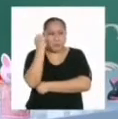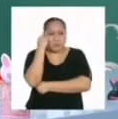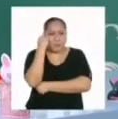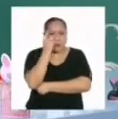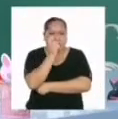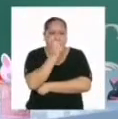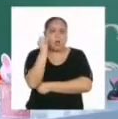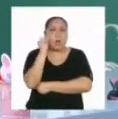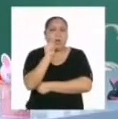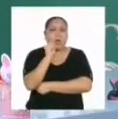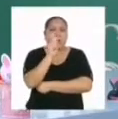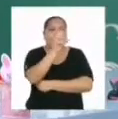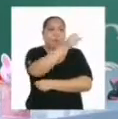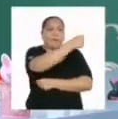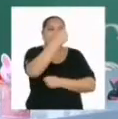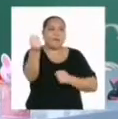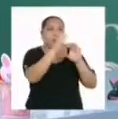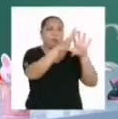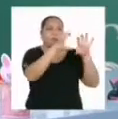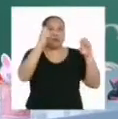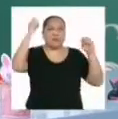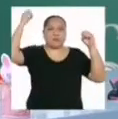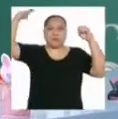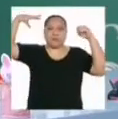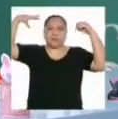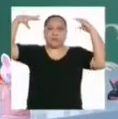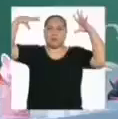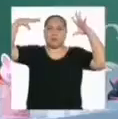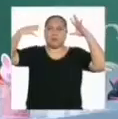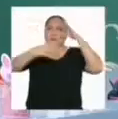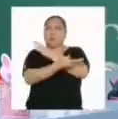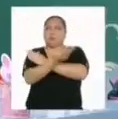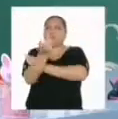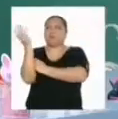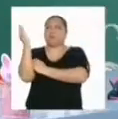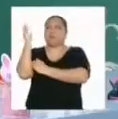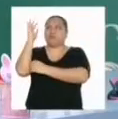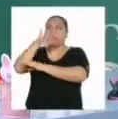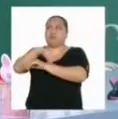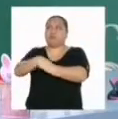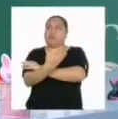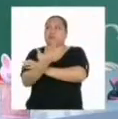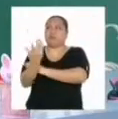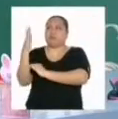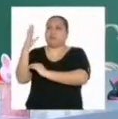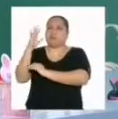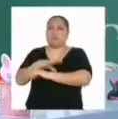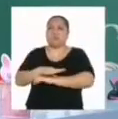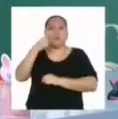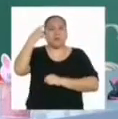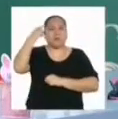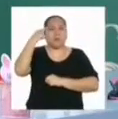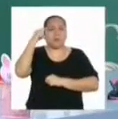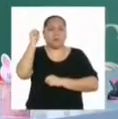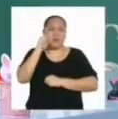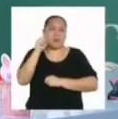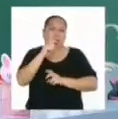lo pienso bien, tanto la refrigeradora como los focos de luz están prendidos casi todo el día. Imagino que podemos ser más